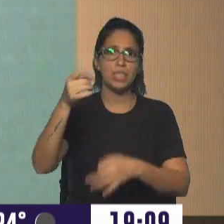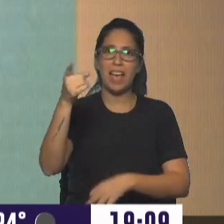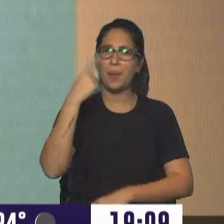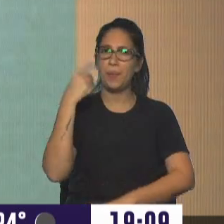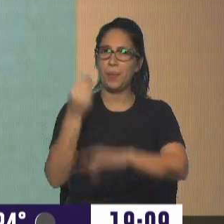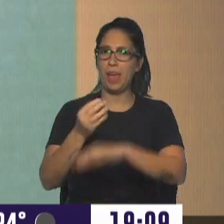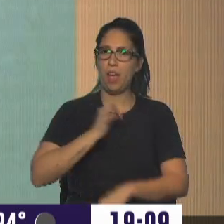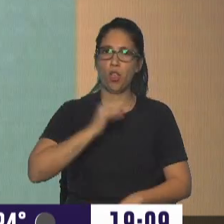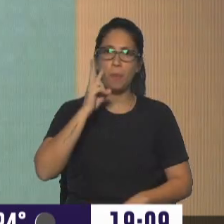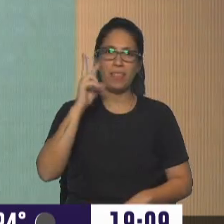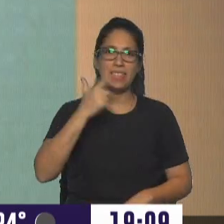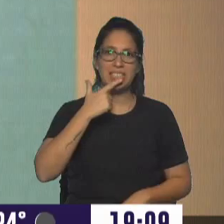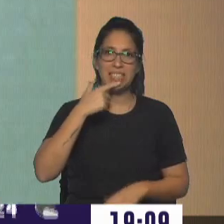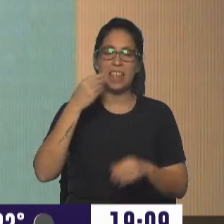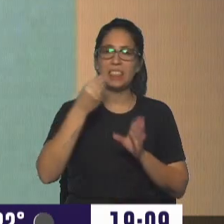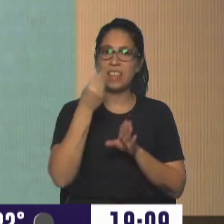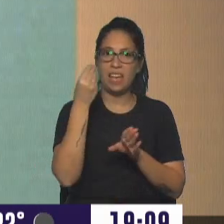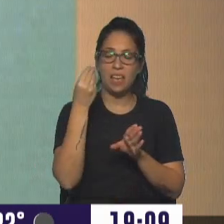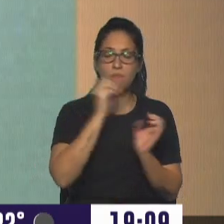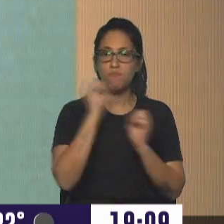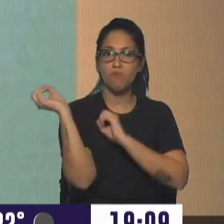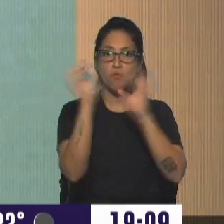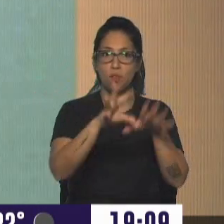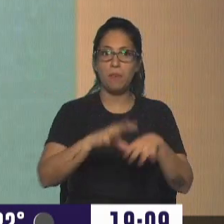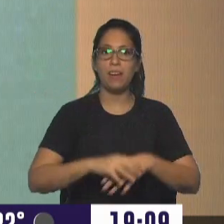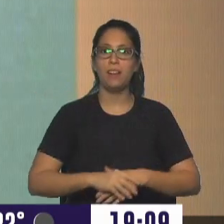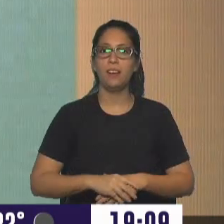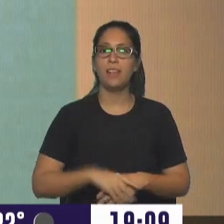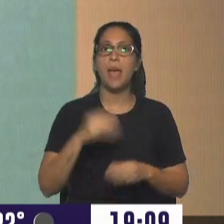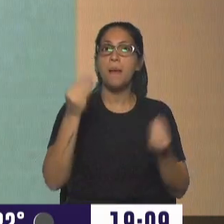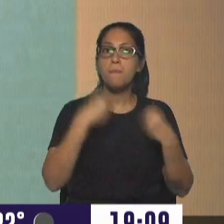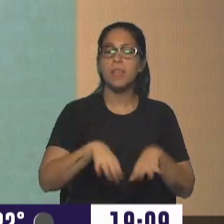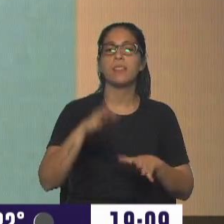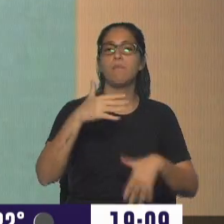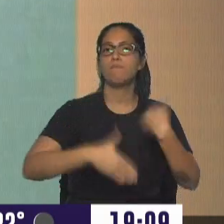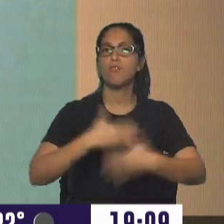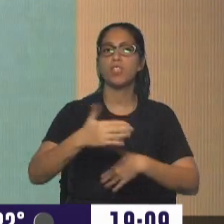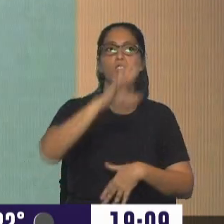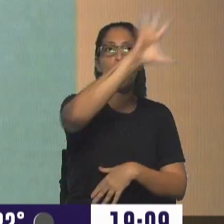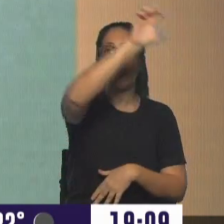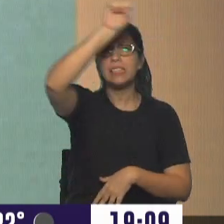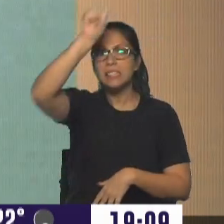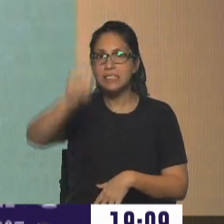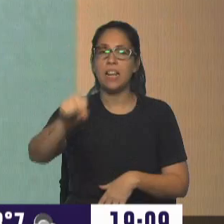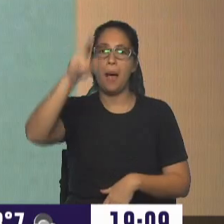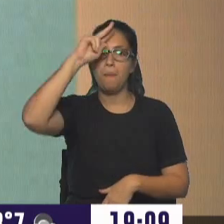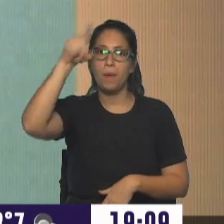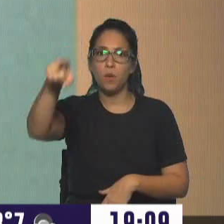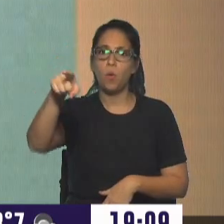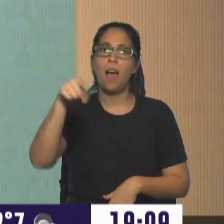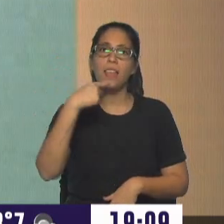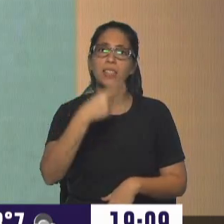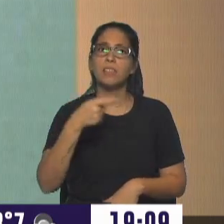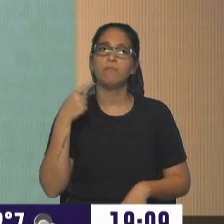el año 2017. De esta manera comienza lo que sería el proceso de extradición a su país donde es acusado de haber